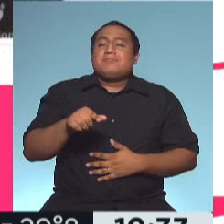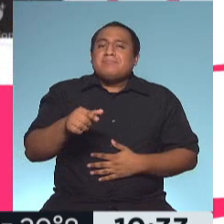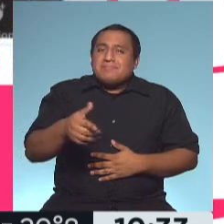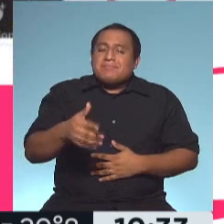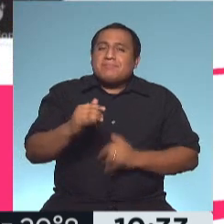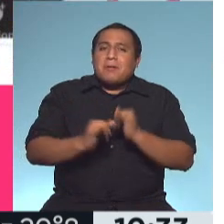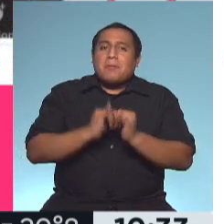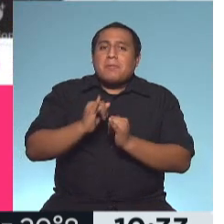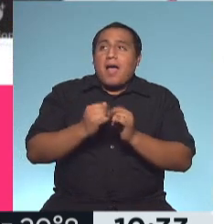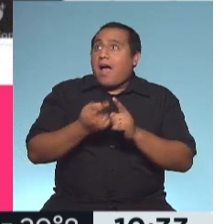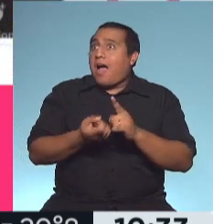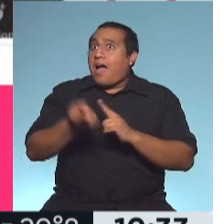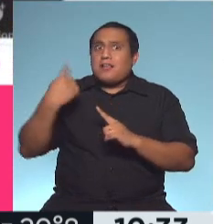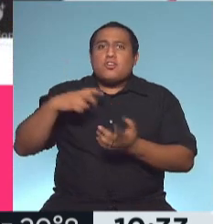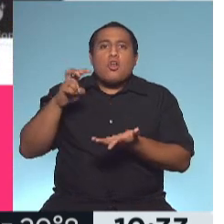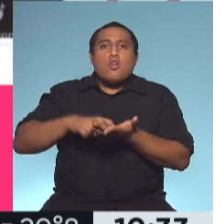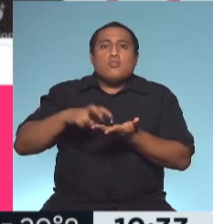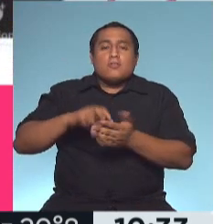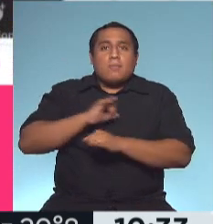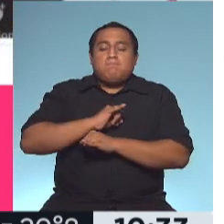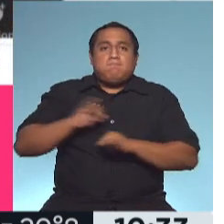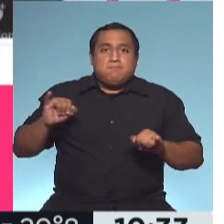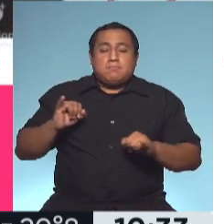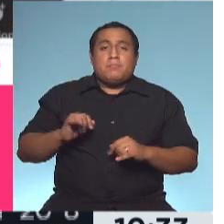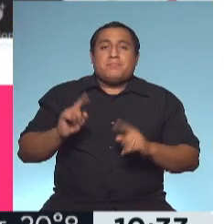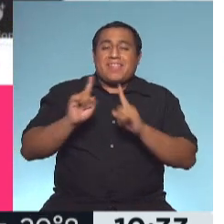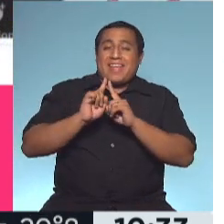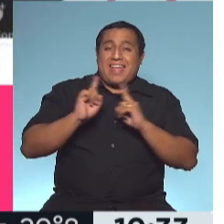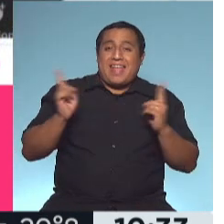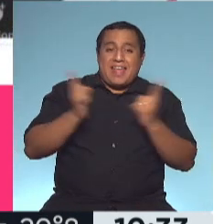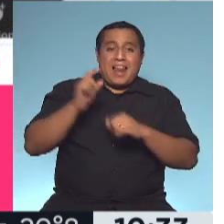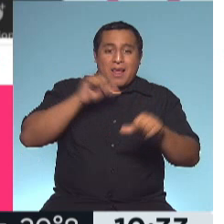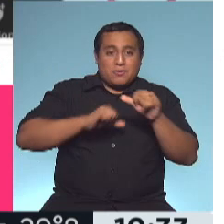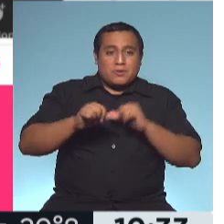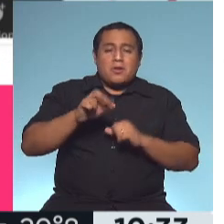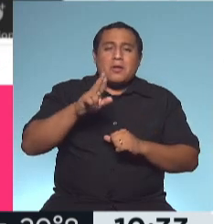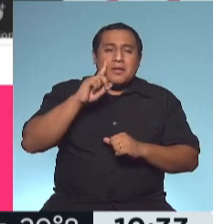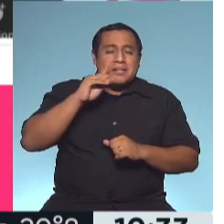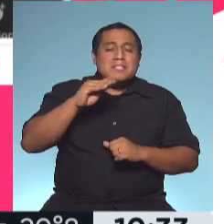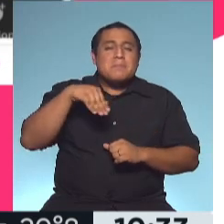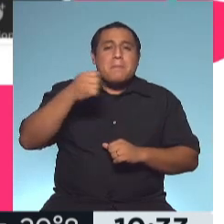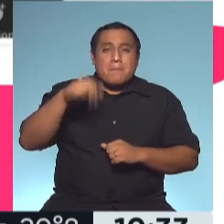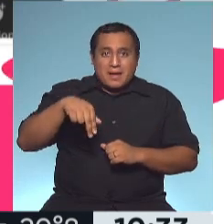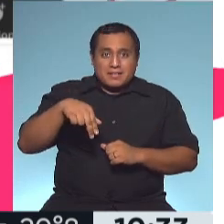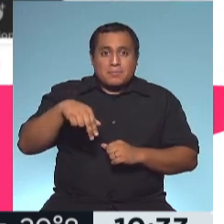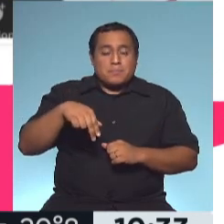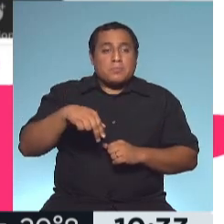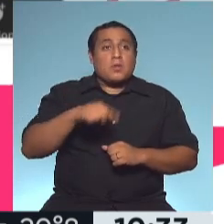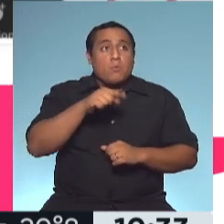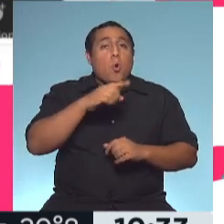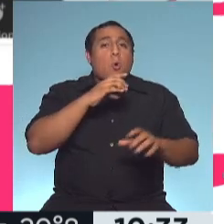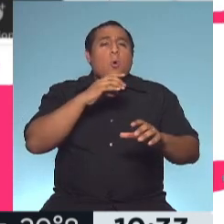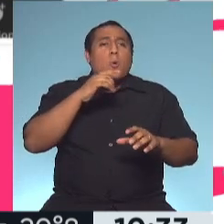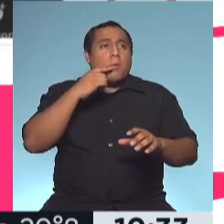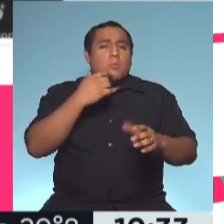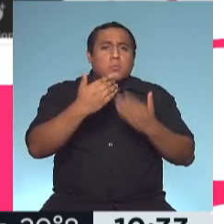ayer salió la noticia del laboratorio Ritmo, y sabemos que vos hablaste con Marcelo Figueiras, ¿tuviste comunicación con él,